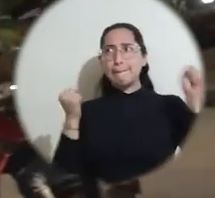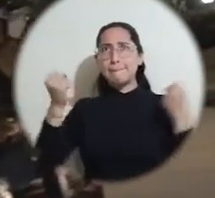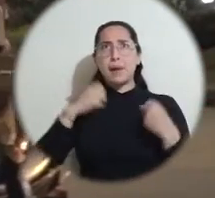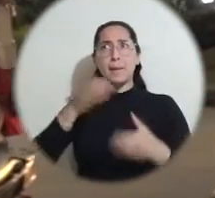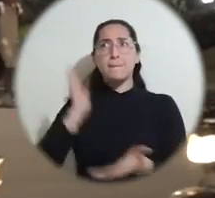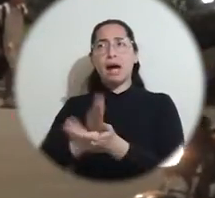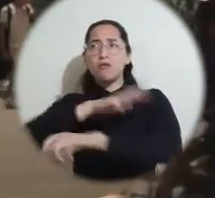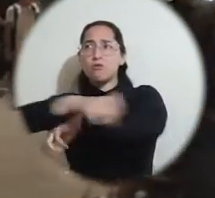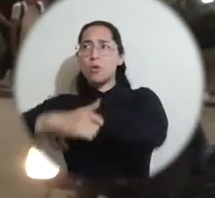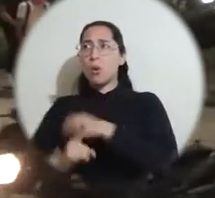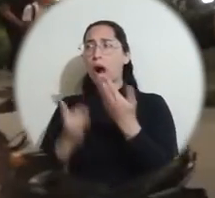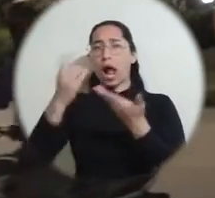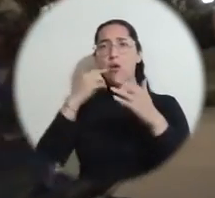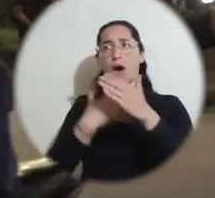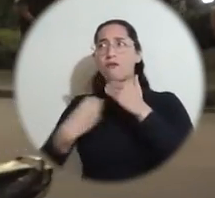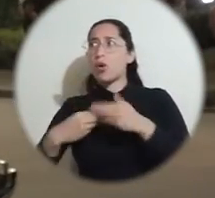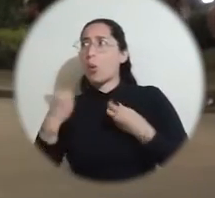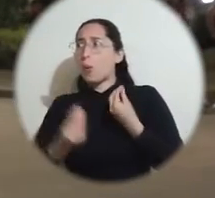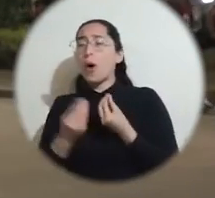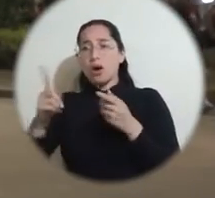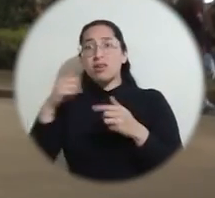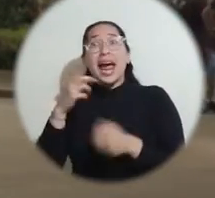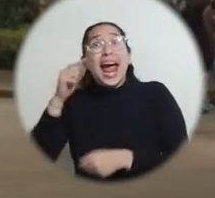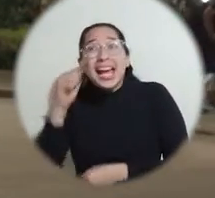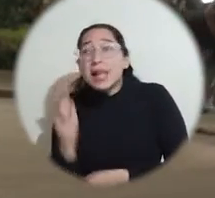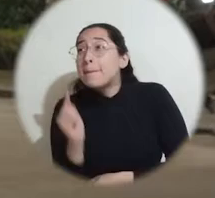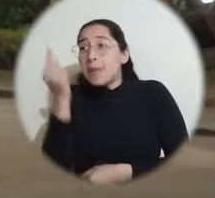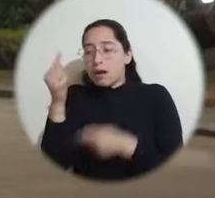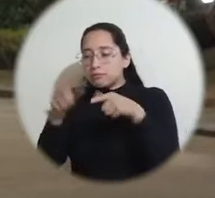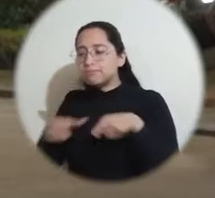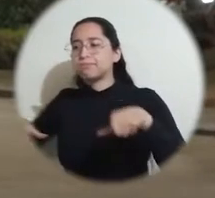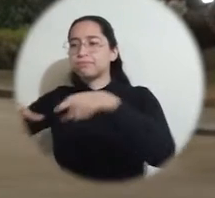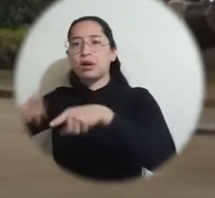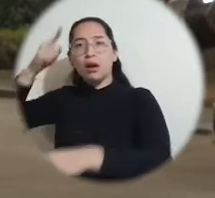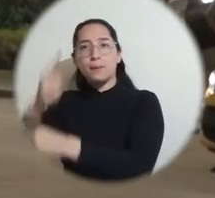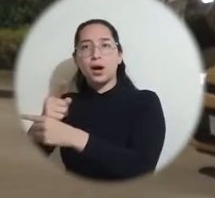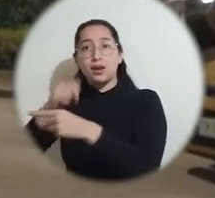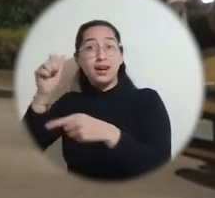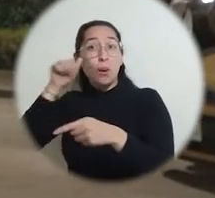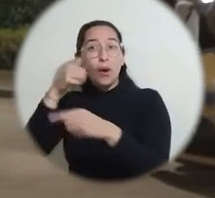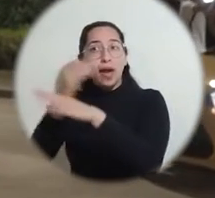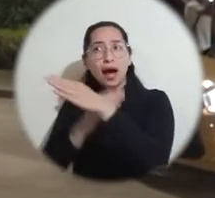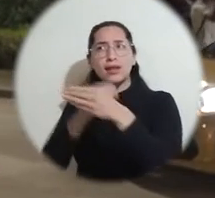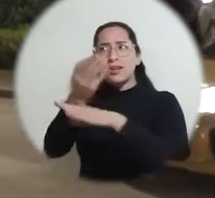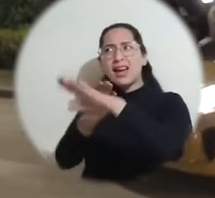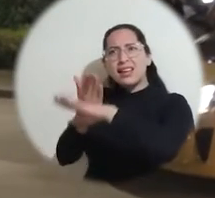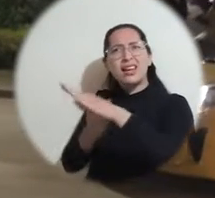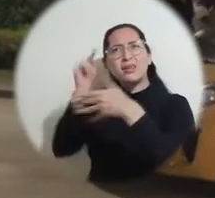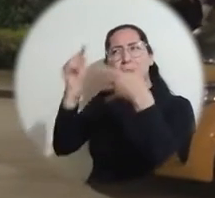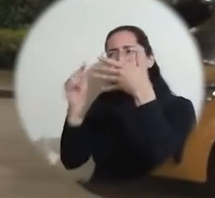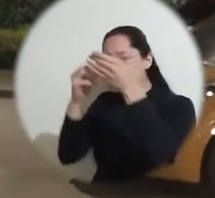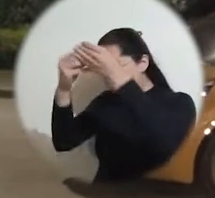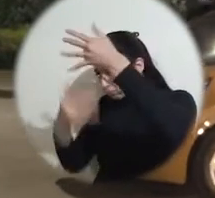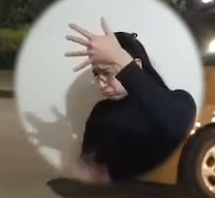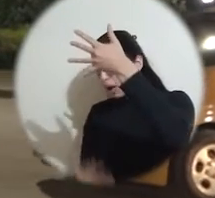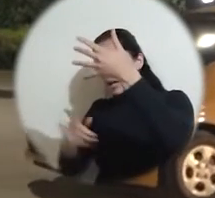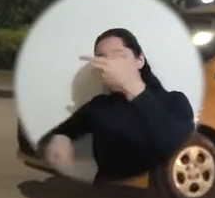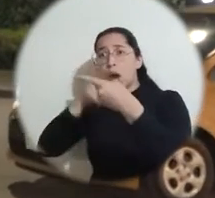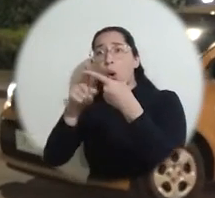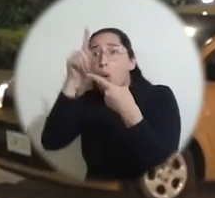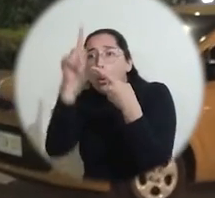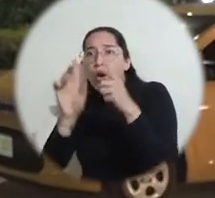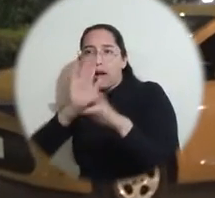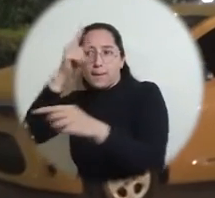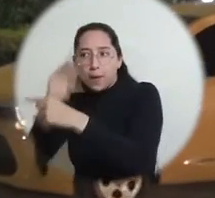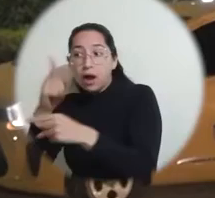firmas de los estudiantes que estaban preocupados por la inseguridad que hoy atravesamos alrededor de la institución. Cabe recalcar que esta es apenas una de las tantas